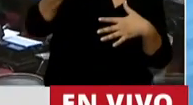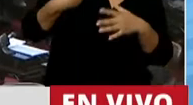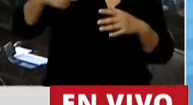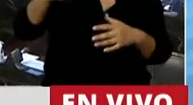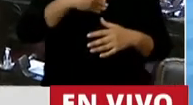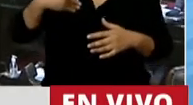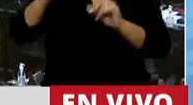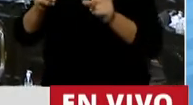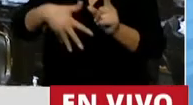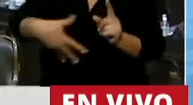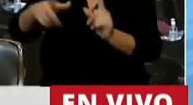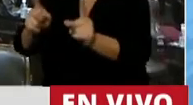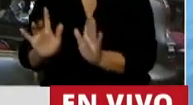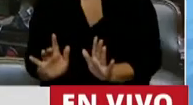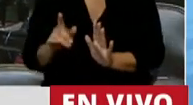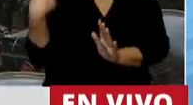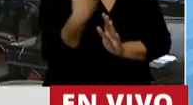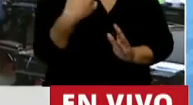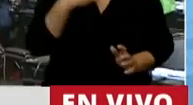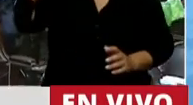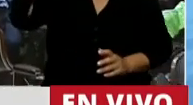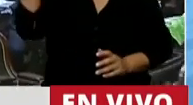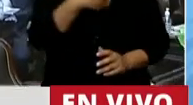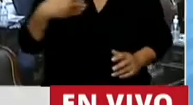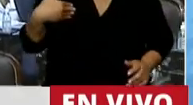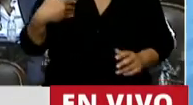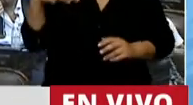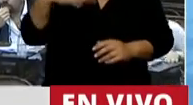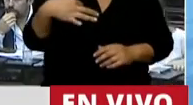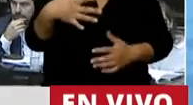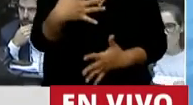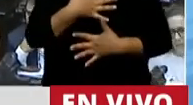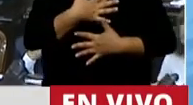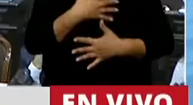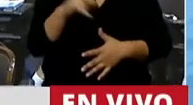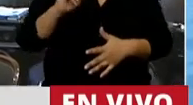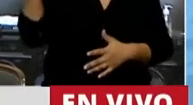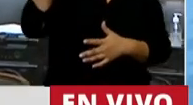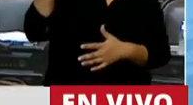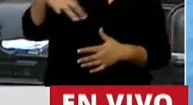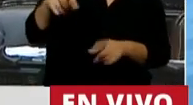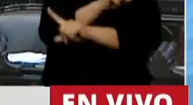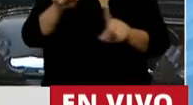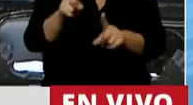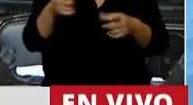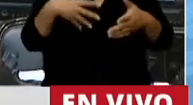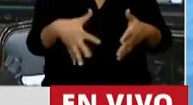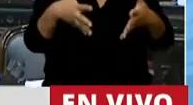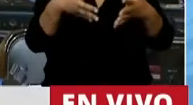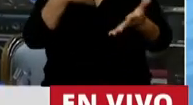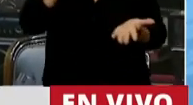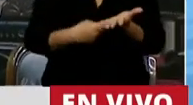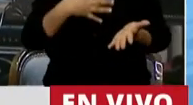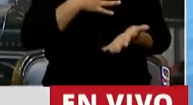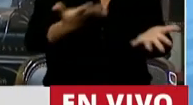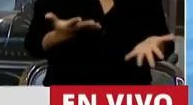ser madres, por las que creemos que la maternidad tiene que ser un acto de amor y no una obligación. Por mis compañeras